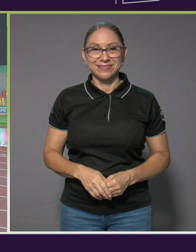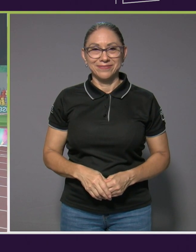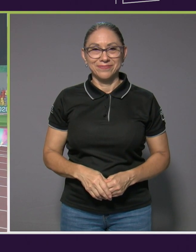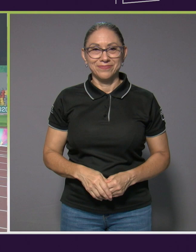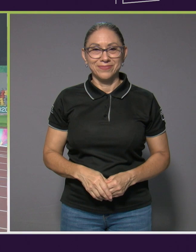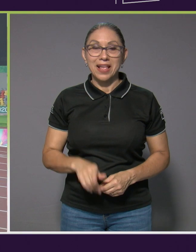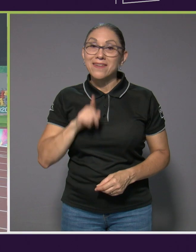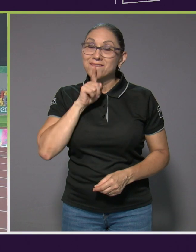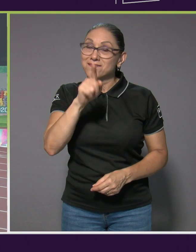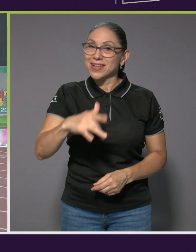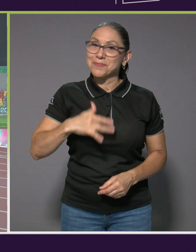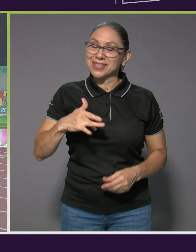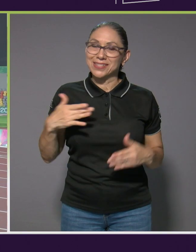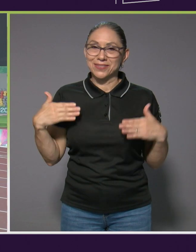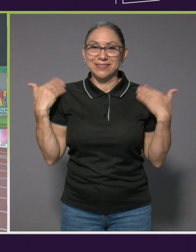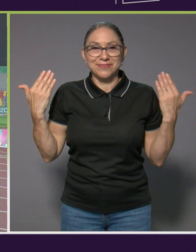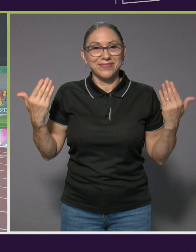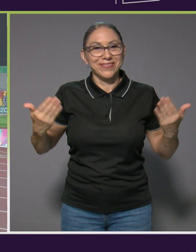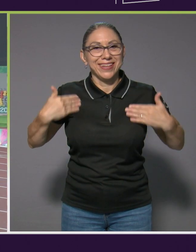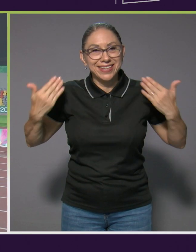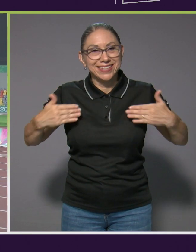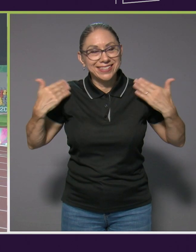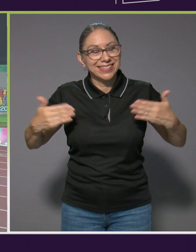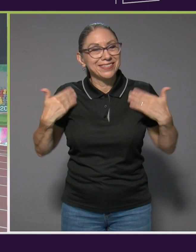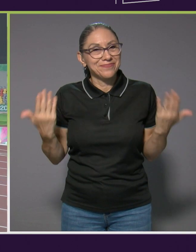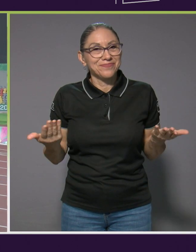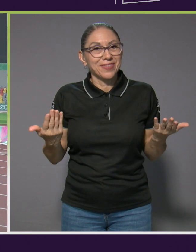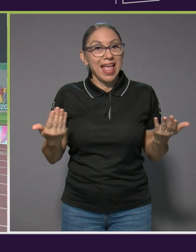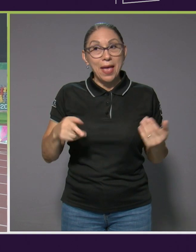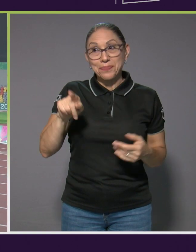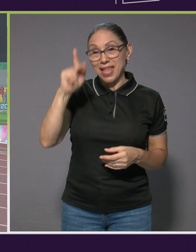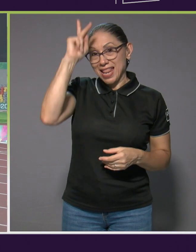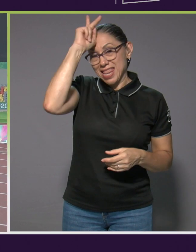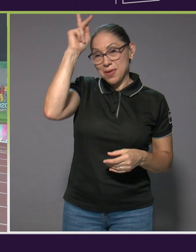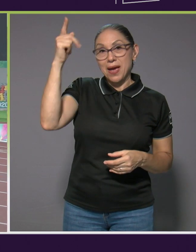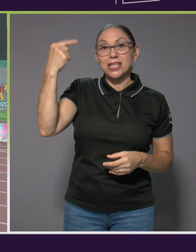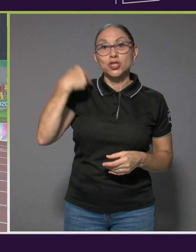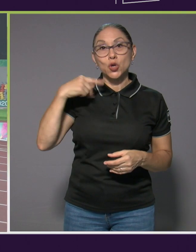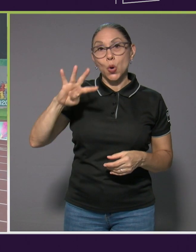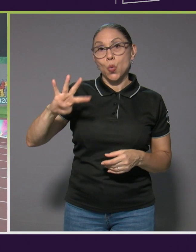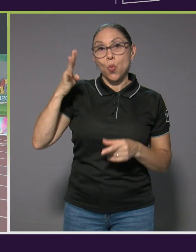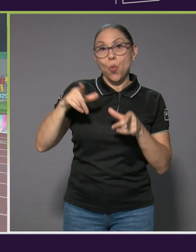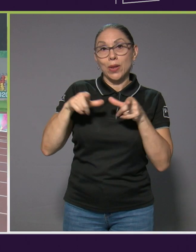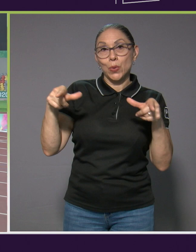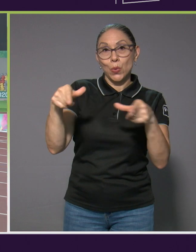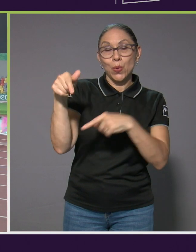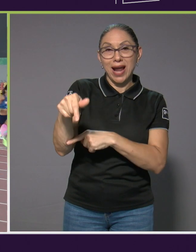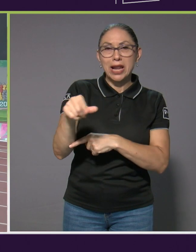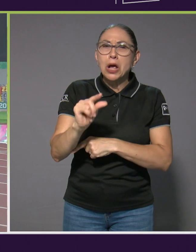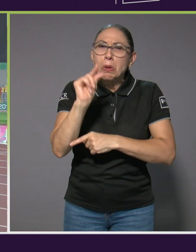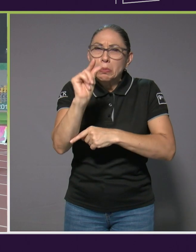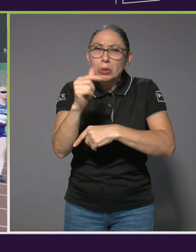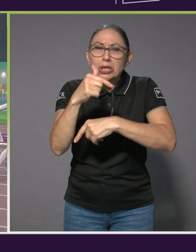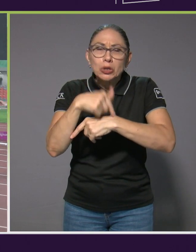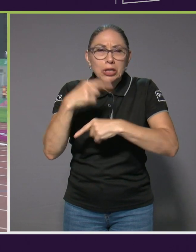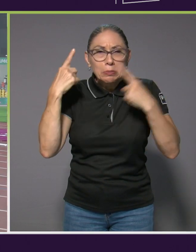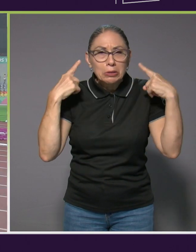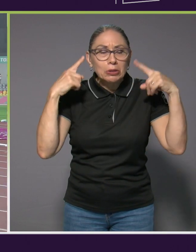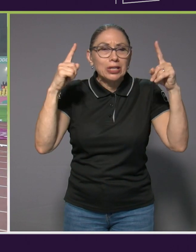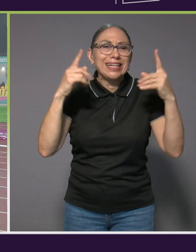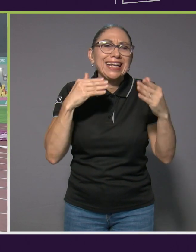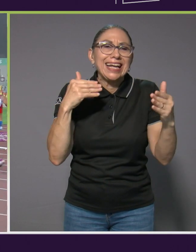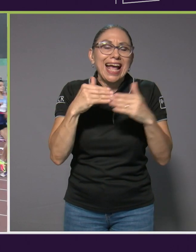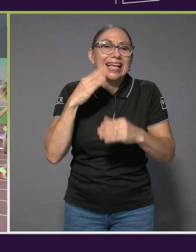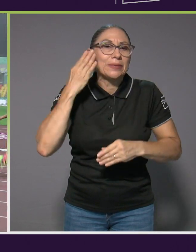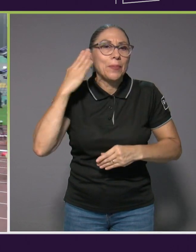Realmente me siento muy feliz, eh, en el, en Lima, yo había quedado cuarta, muy poquito por, por la medalla de bronce, y ahorita